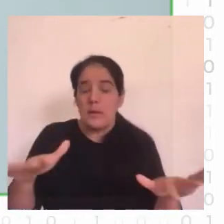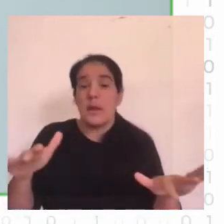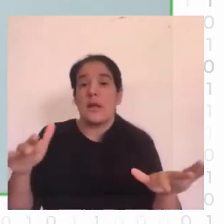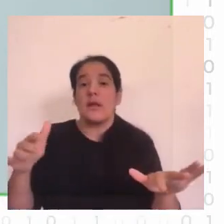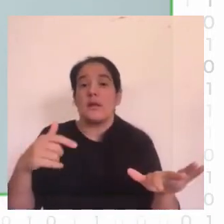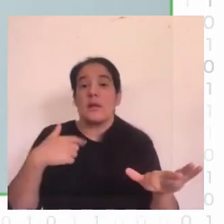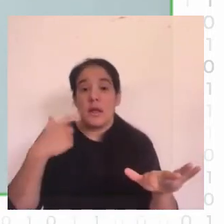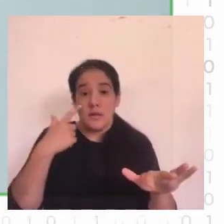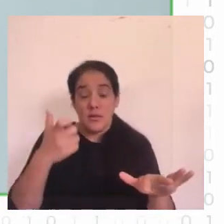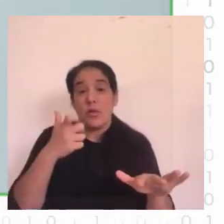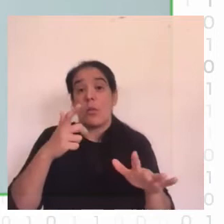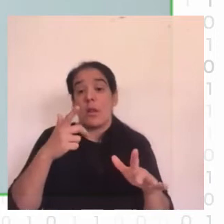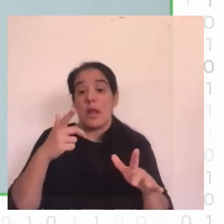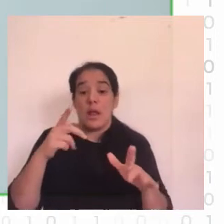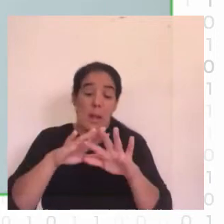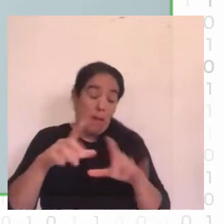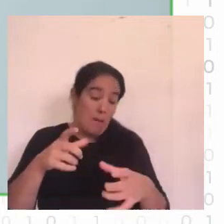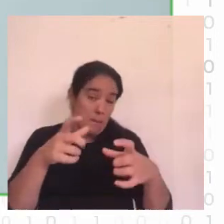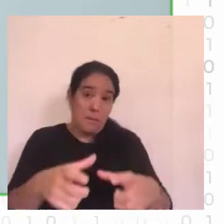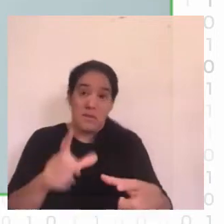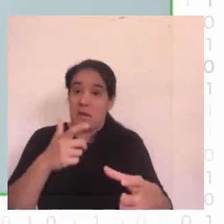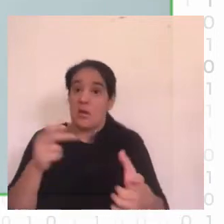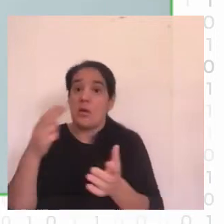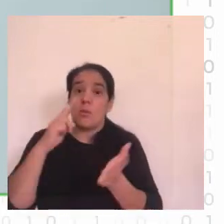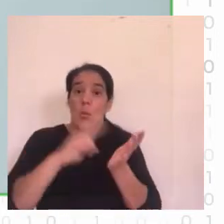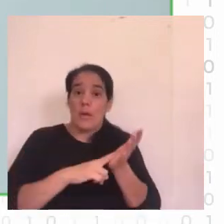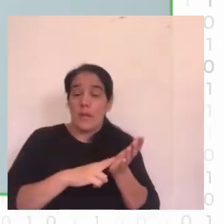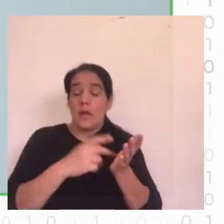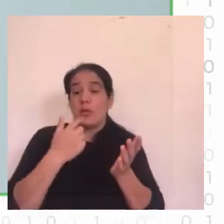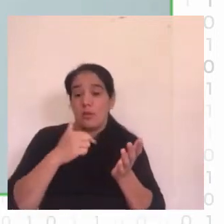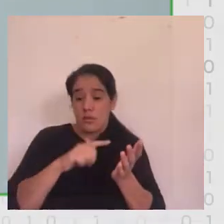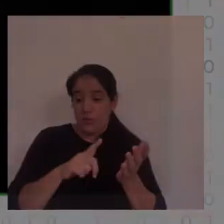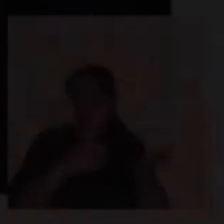declaradas en la célula catastral y los padrones candidatos en los que la piscina se encuentra